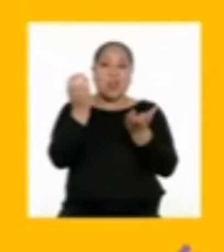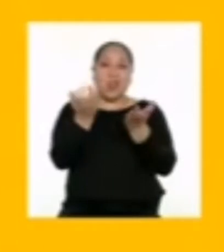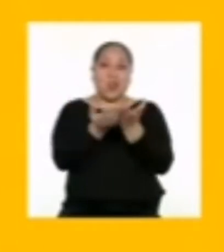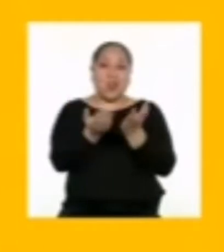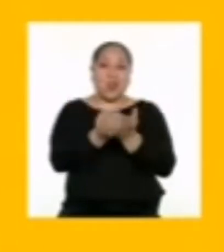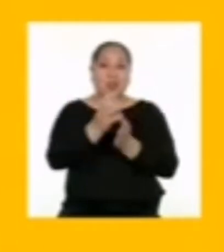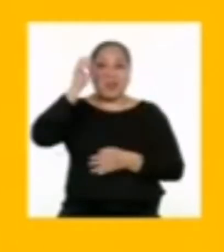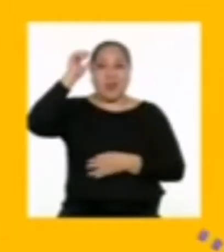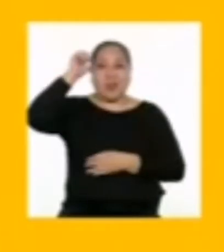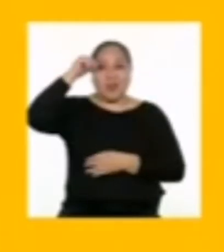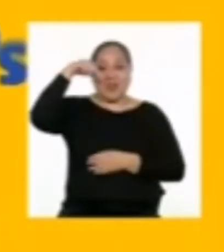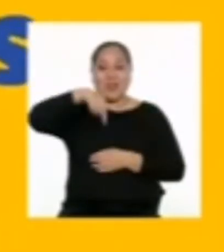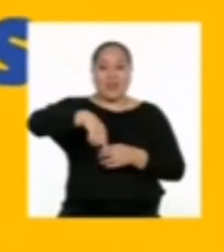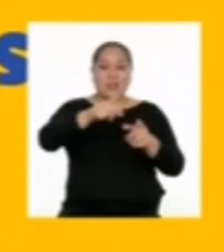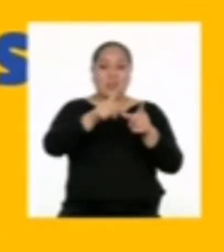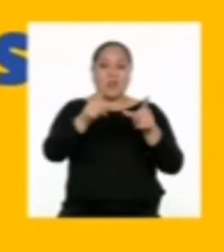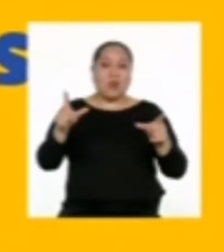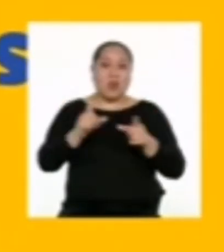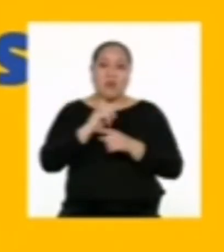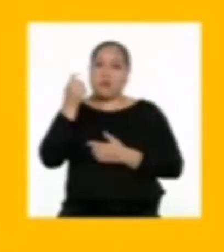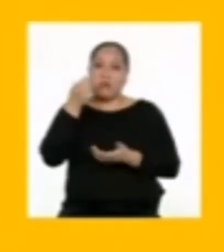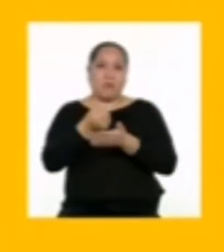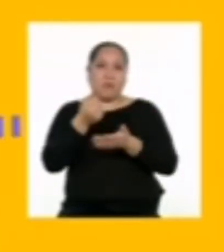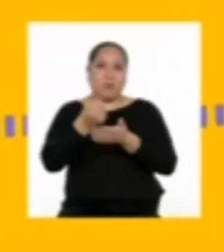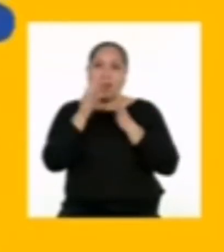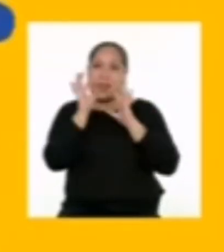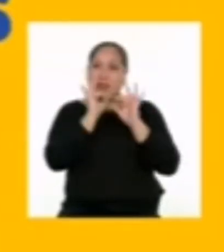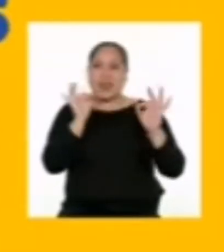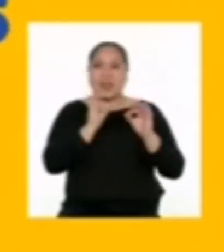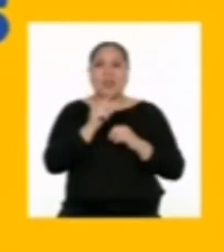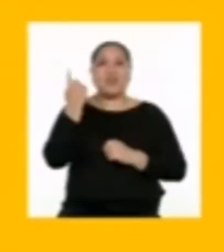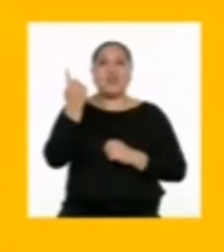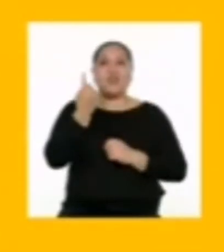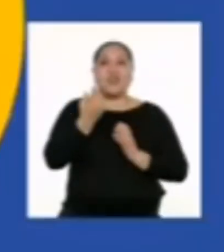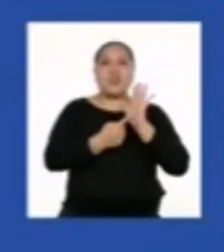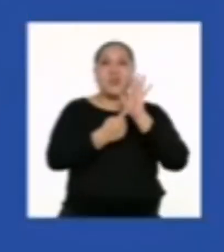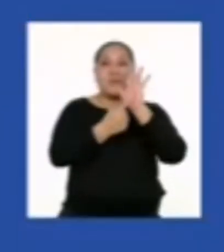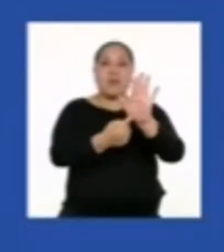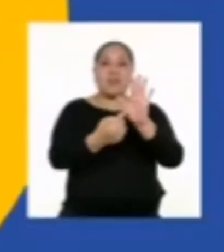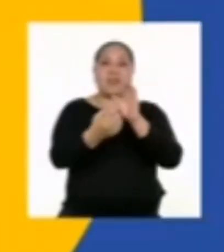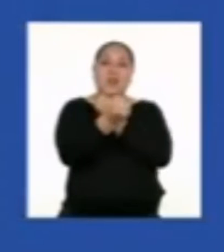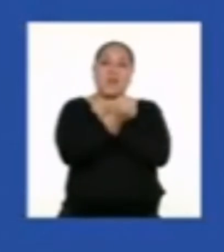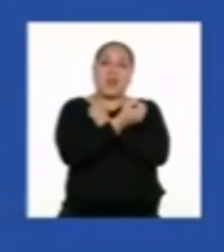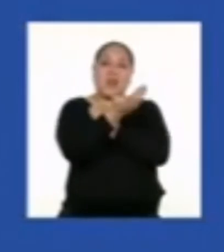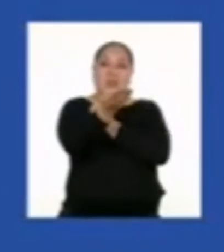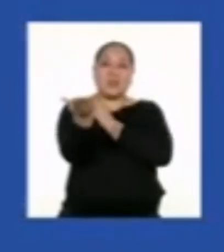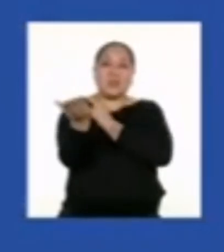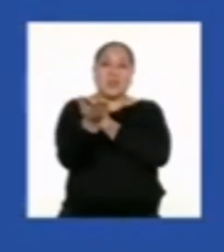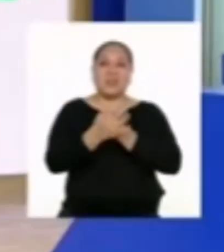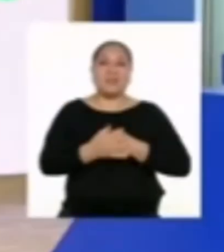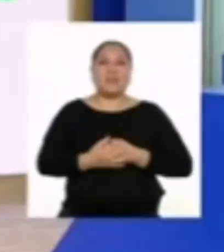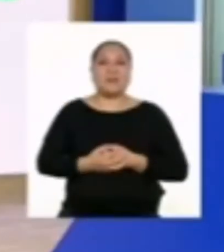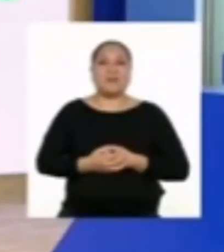Y recuerden, este espacio no tiene auspiciadores, así que solo llega gracias al cariño de la gente.